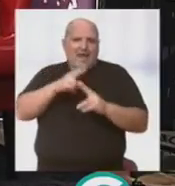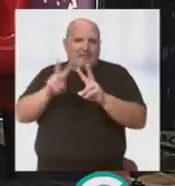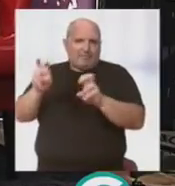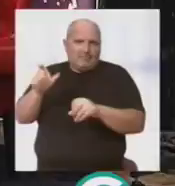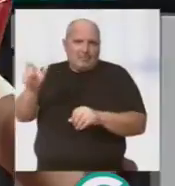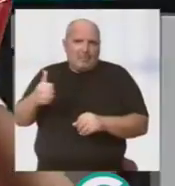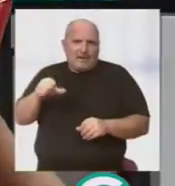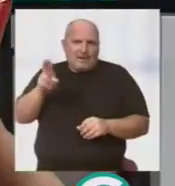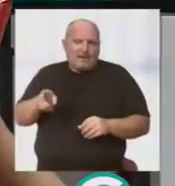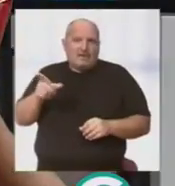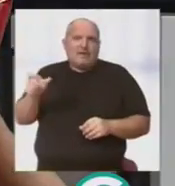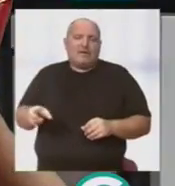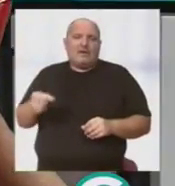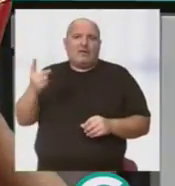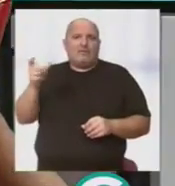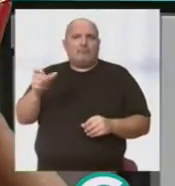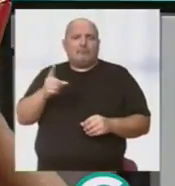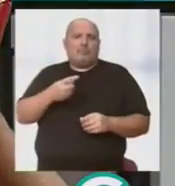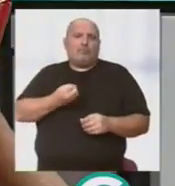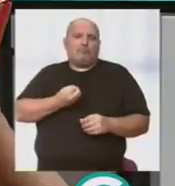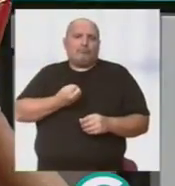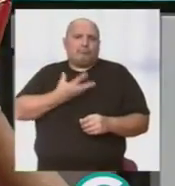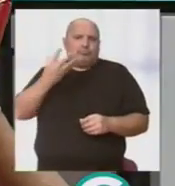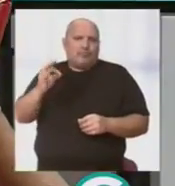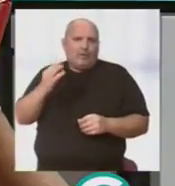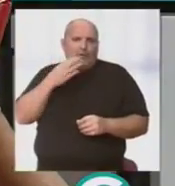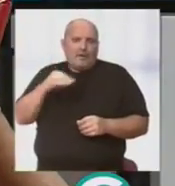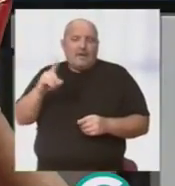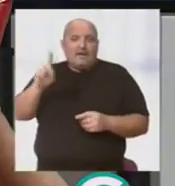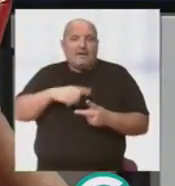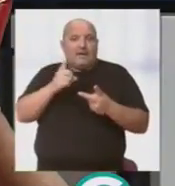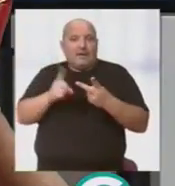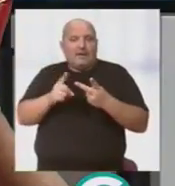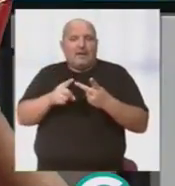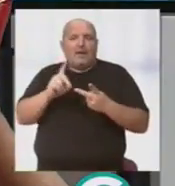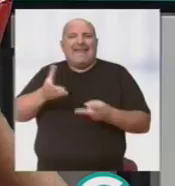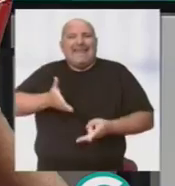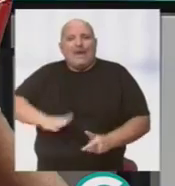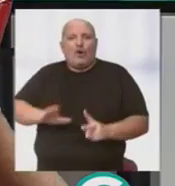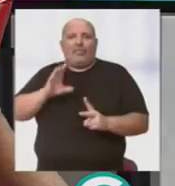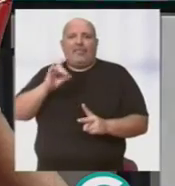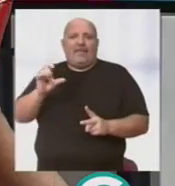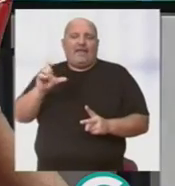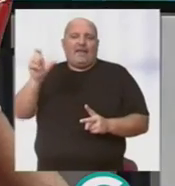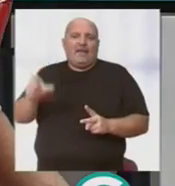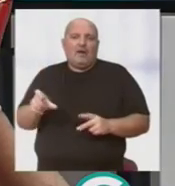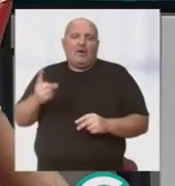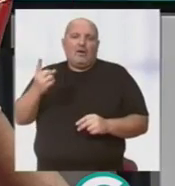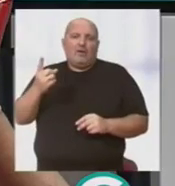es alma y vida del Coro Juvenil, y tenemos también al hijo de uno de los que